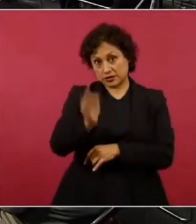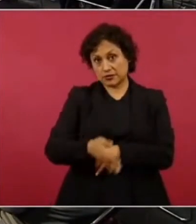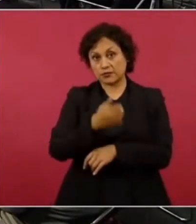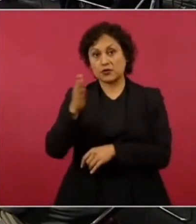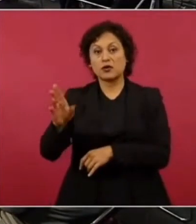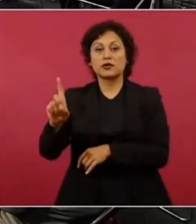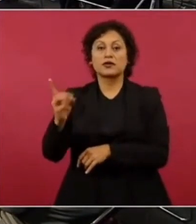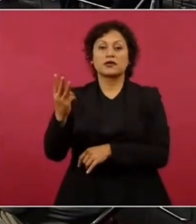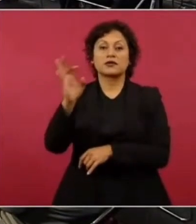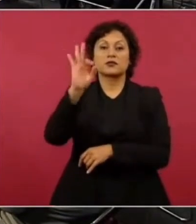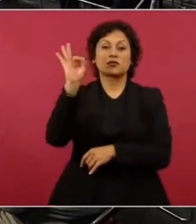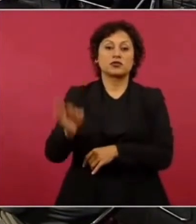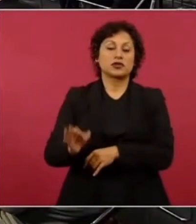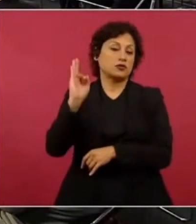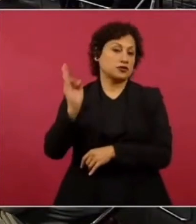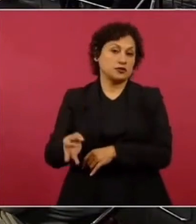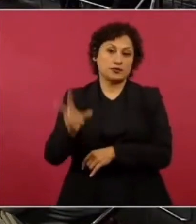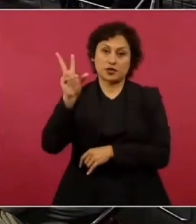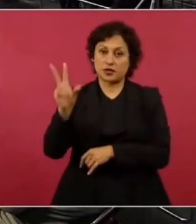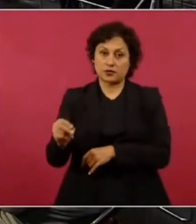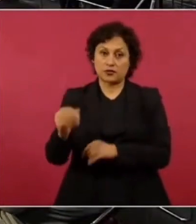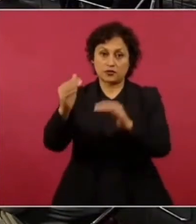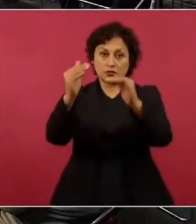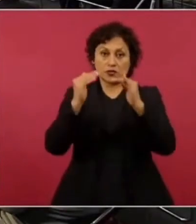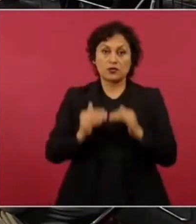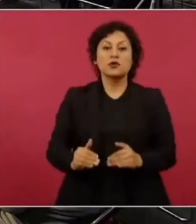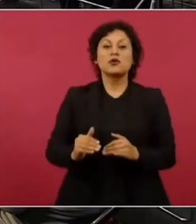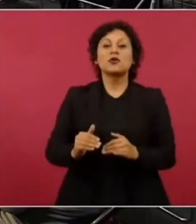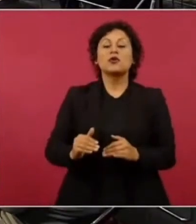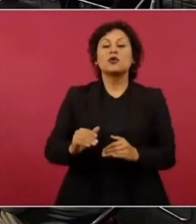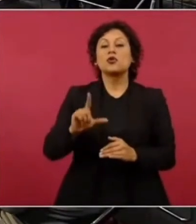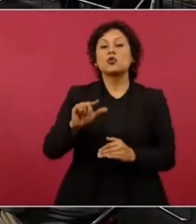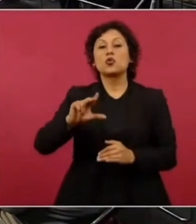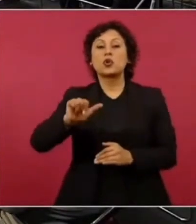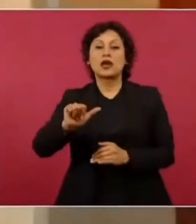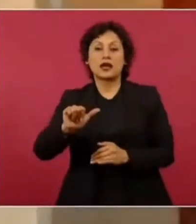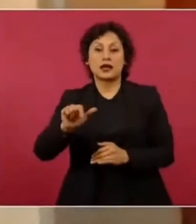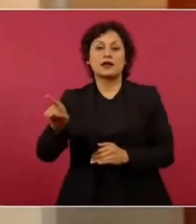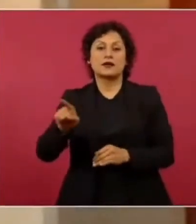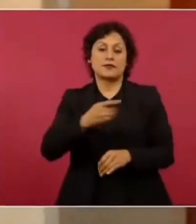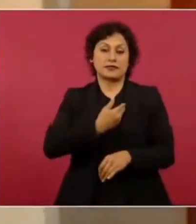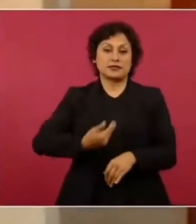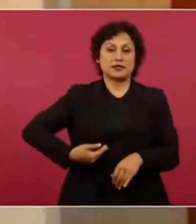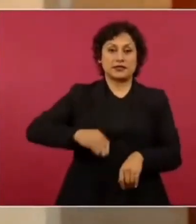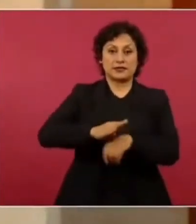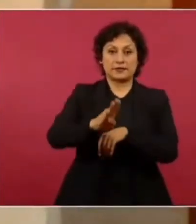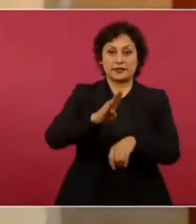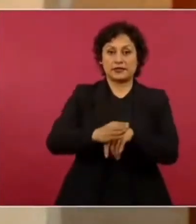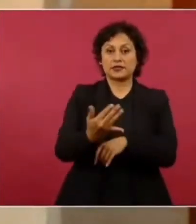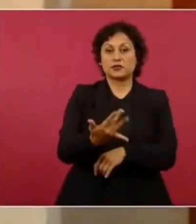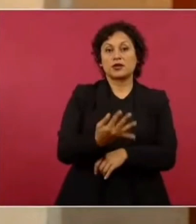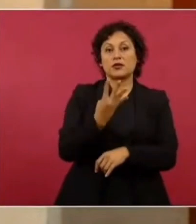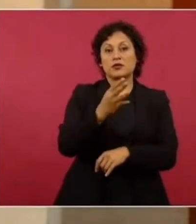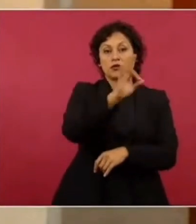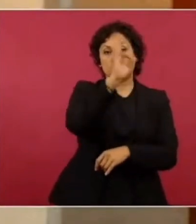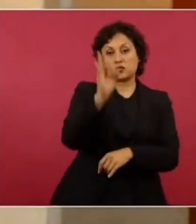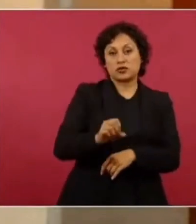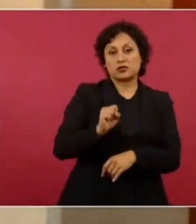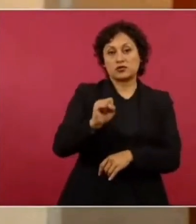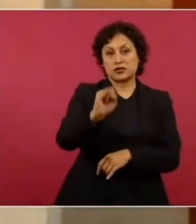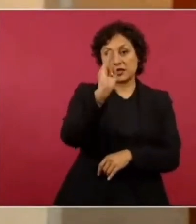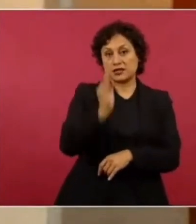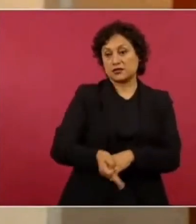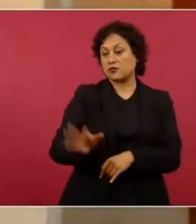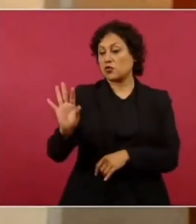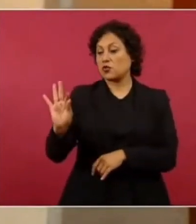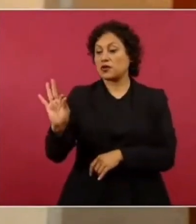33% de desaprobación y Luis Ignacio Lula da Silva el presidente de Brasil tiene 54% de aprobación frente a